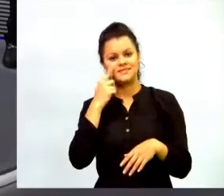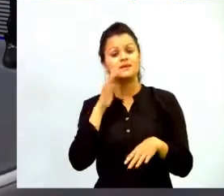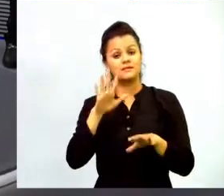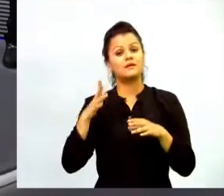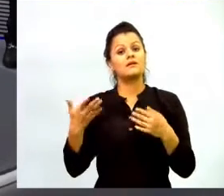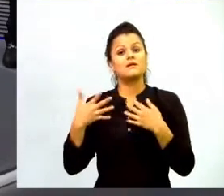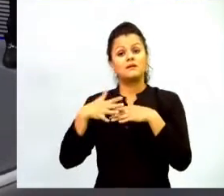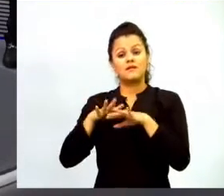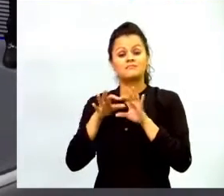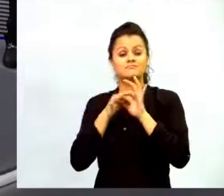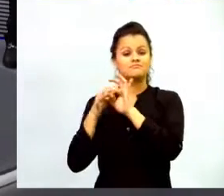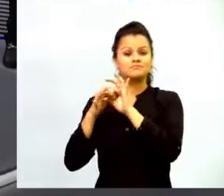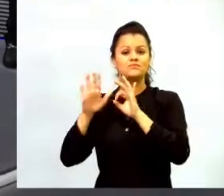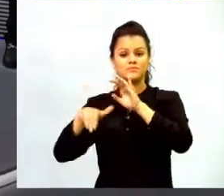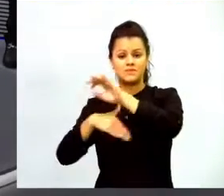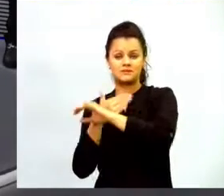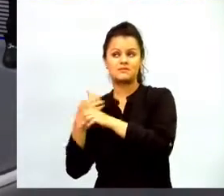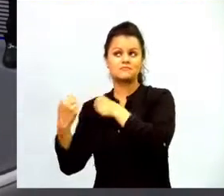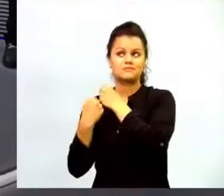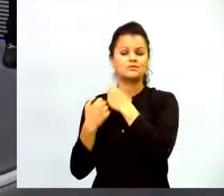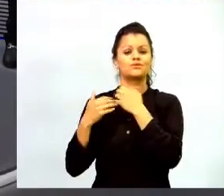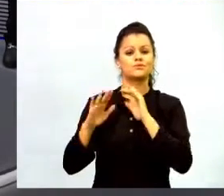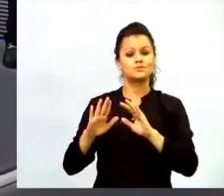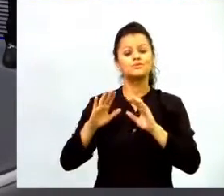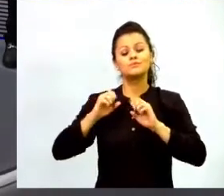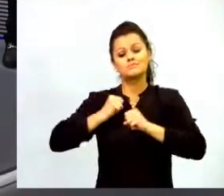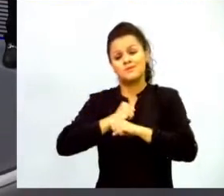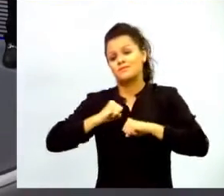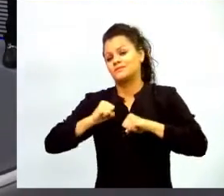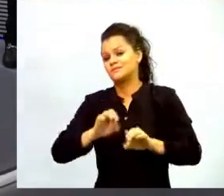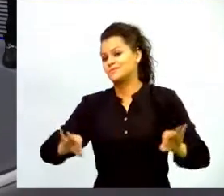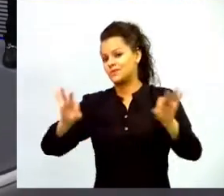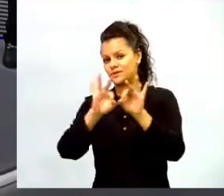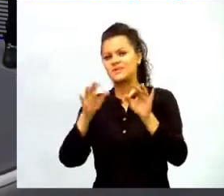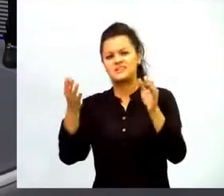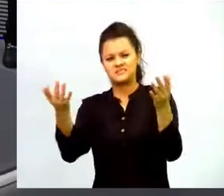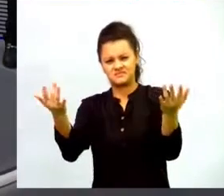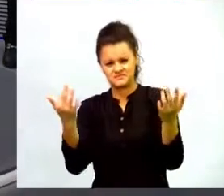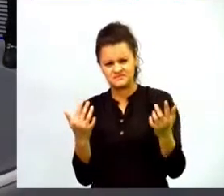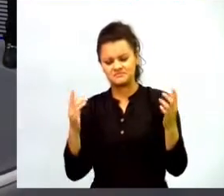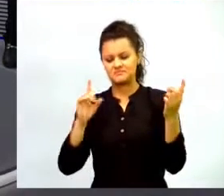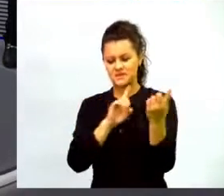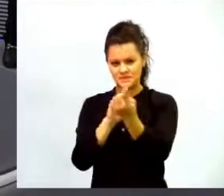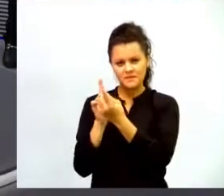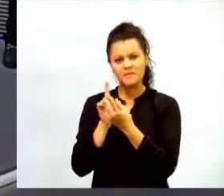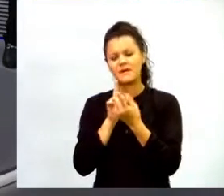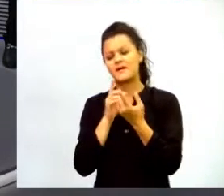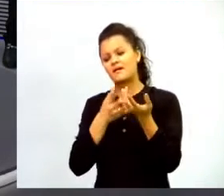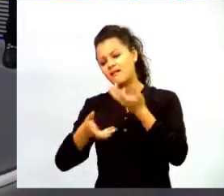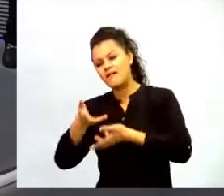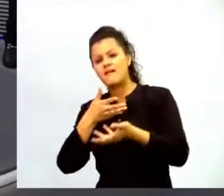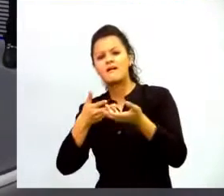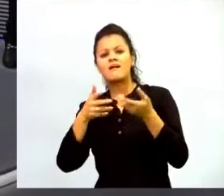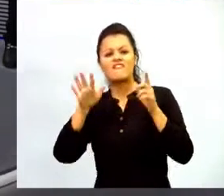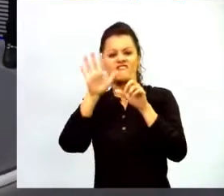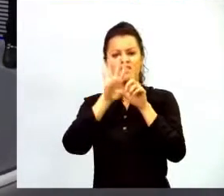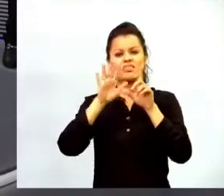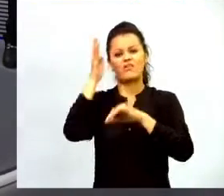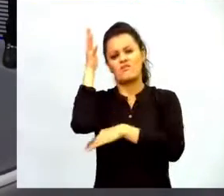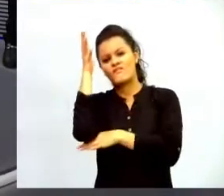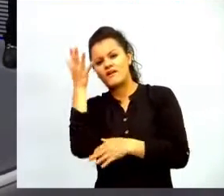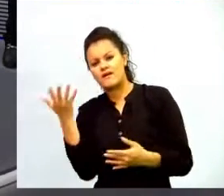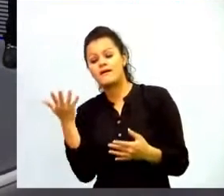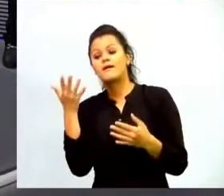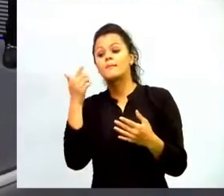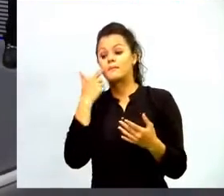una labor muy importante a través de encuentros presenciales de videoconferencias acercando también los padres a la tecnología